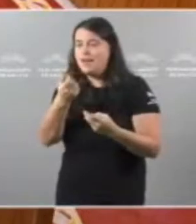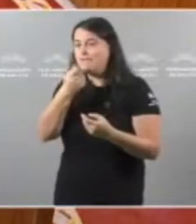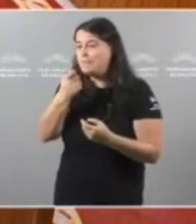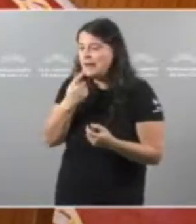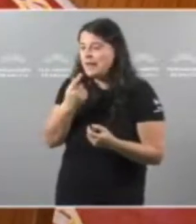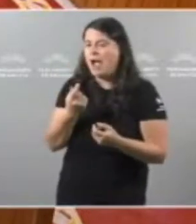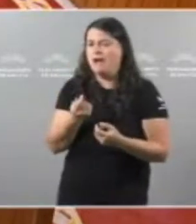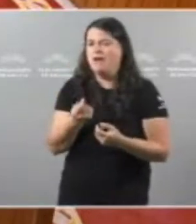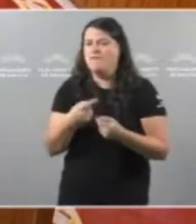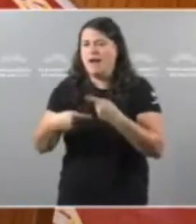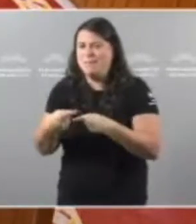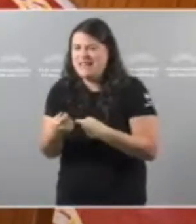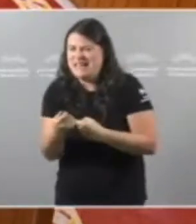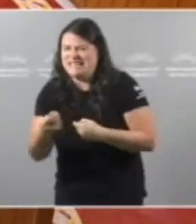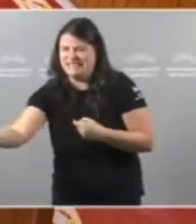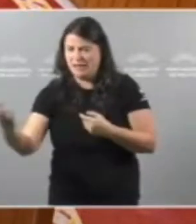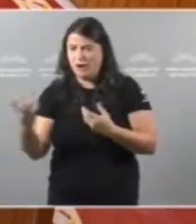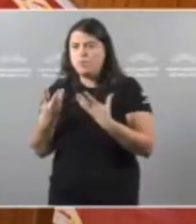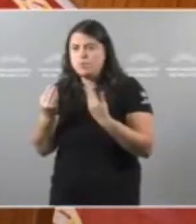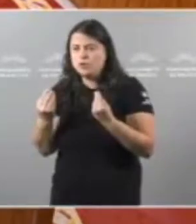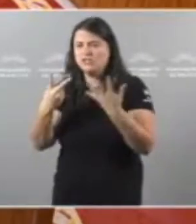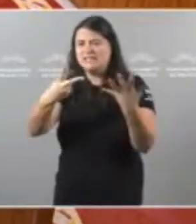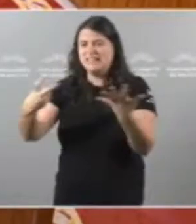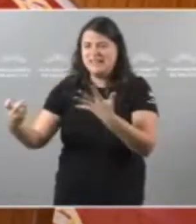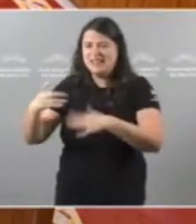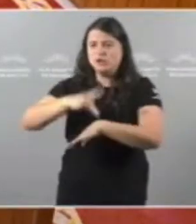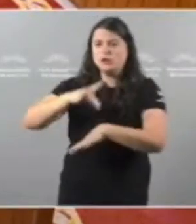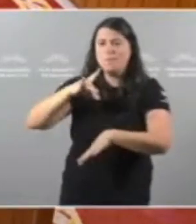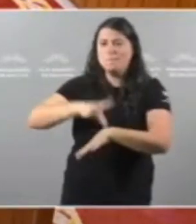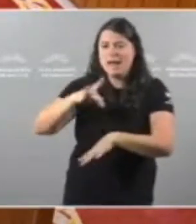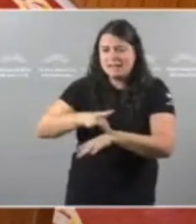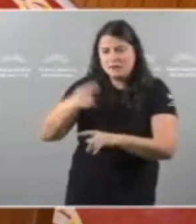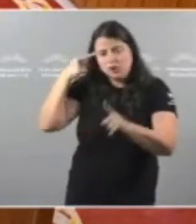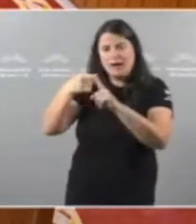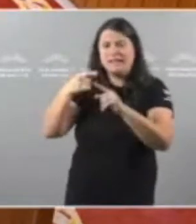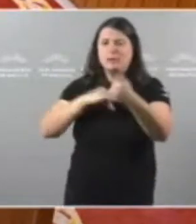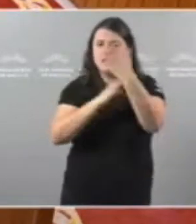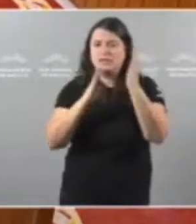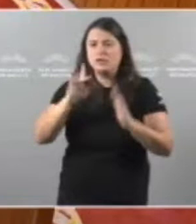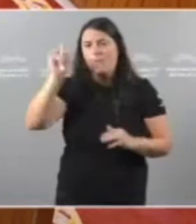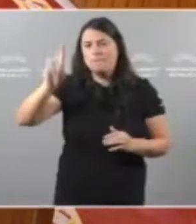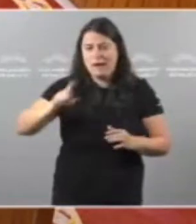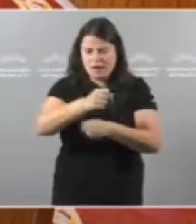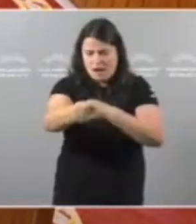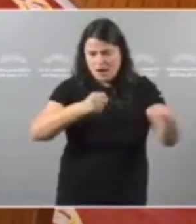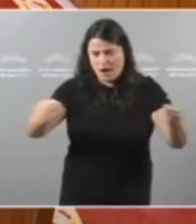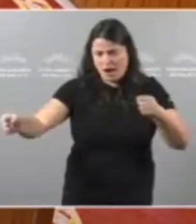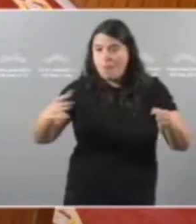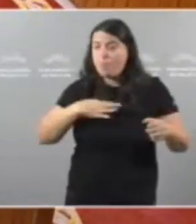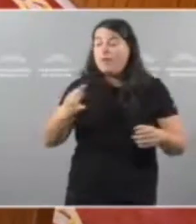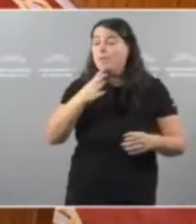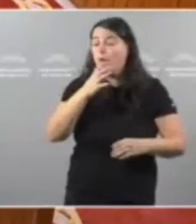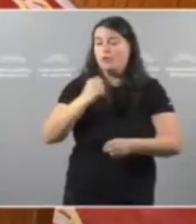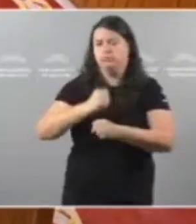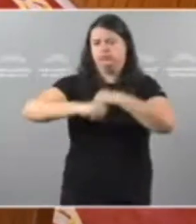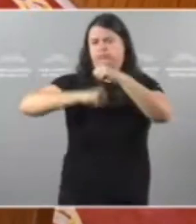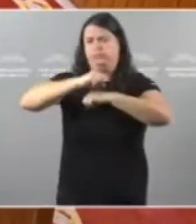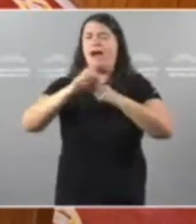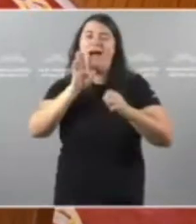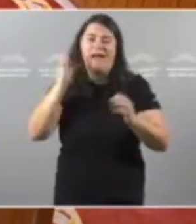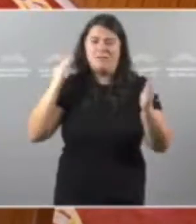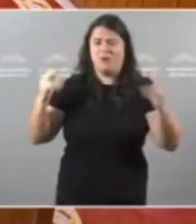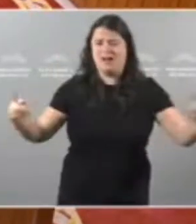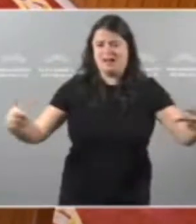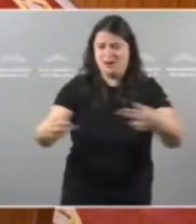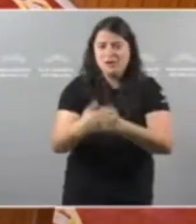nada Son 700 médicos e médicas Para unha atención primaria colapsada Polos recortes e